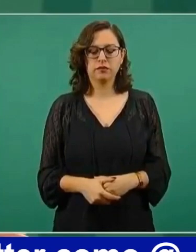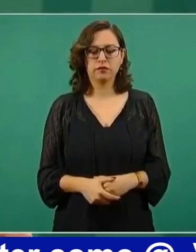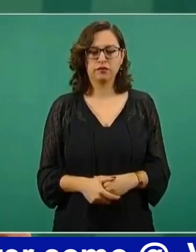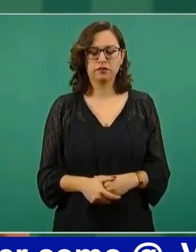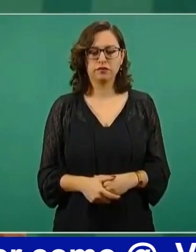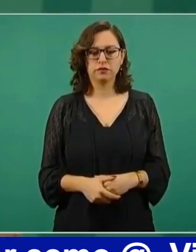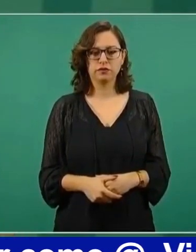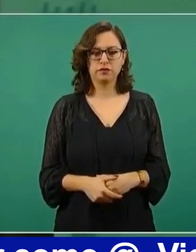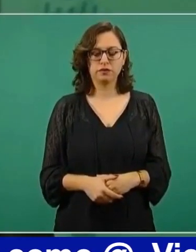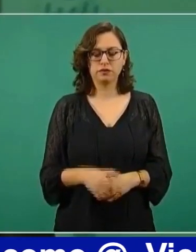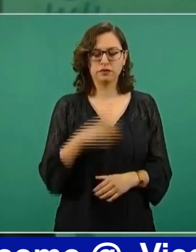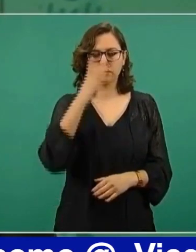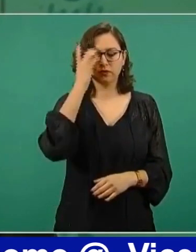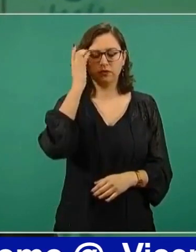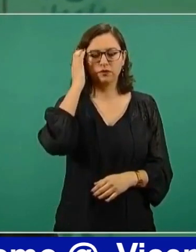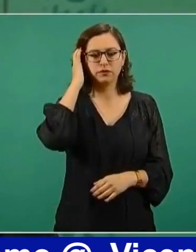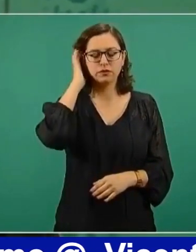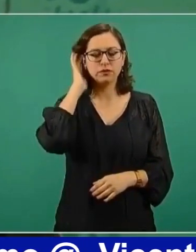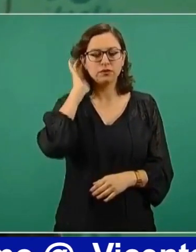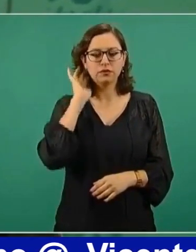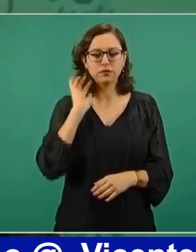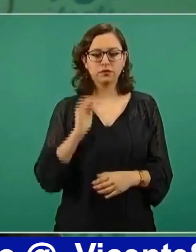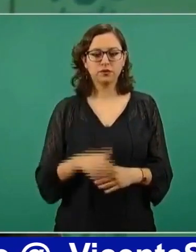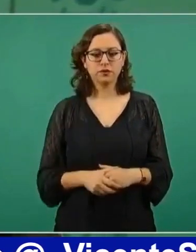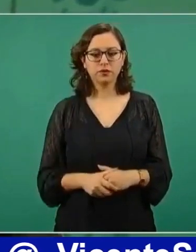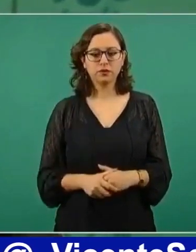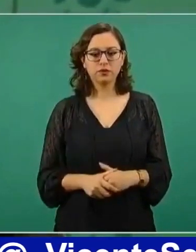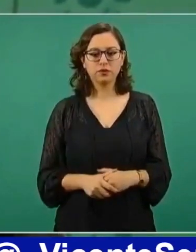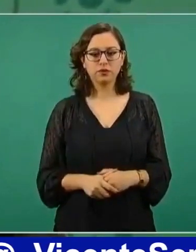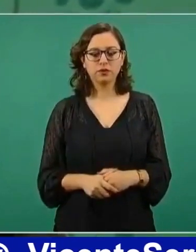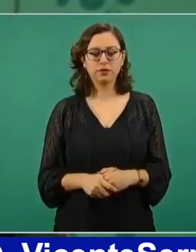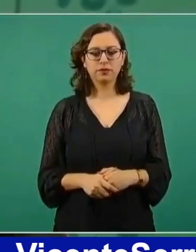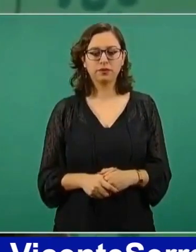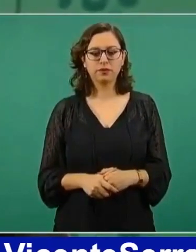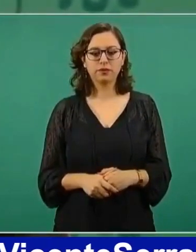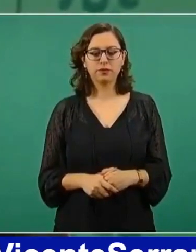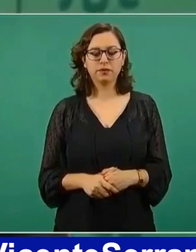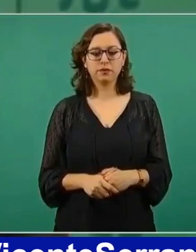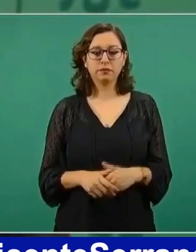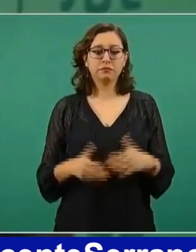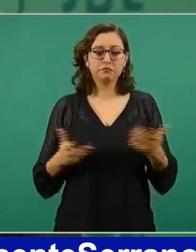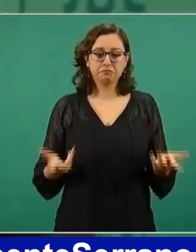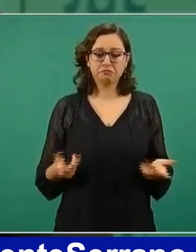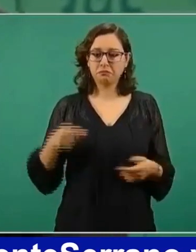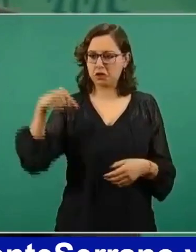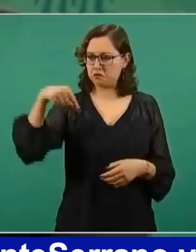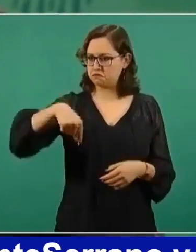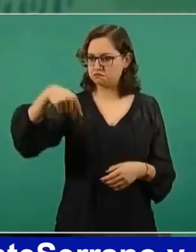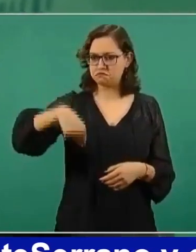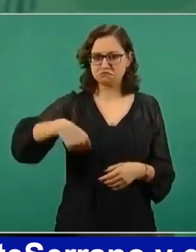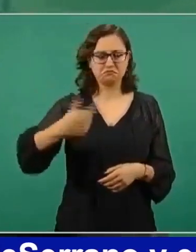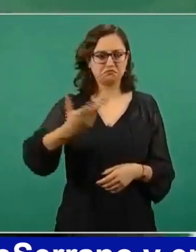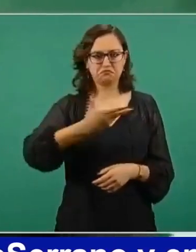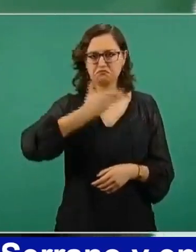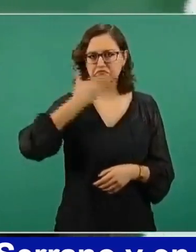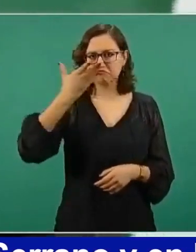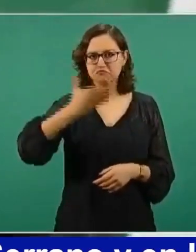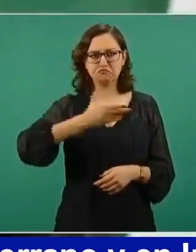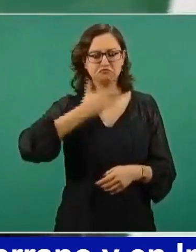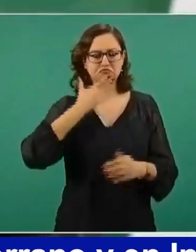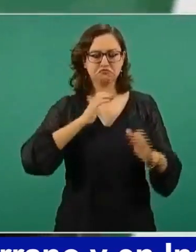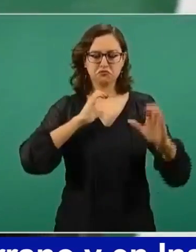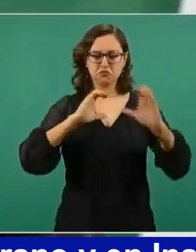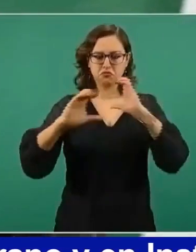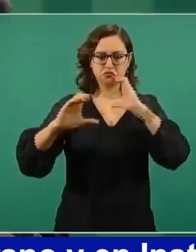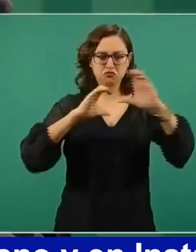Entonces, vamos a tener abierto este canal de comunicación con